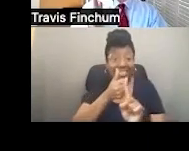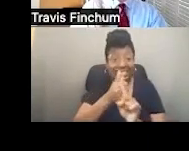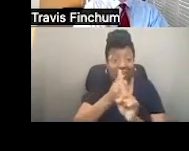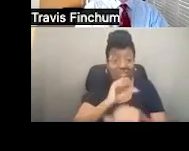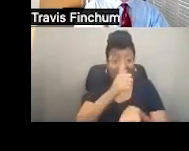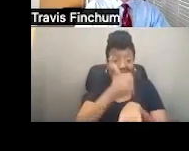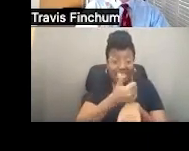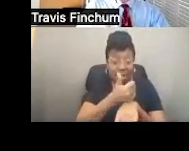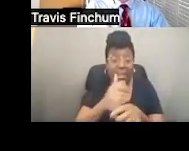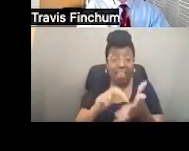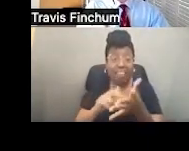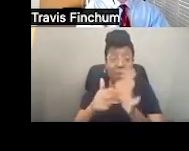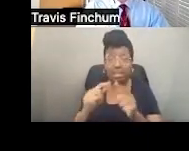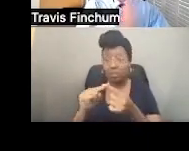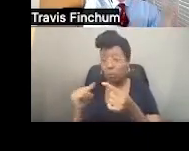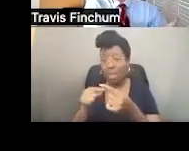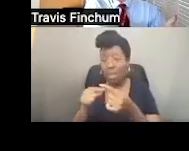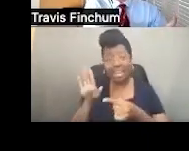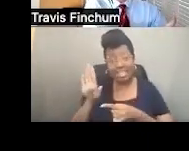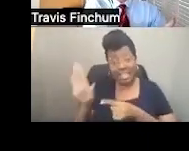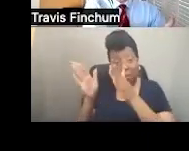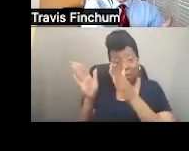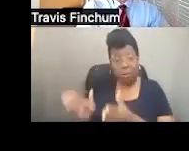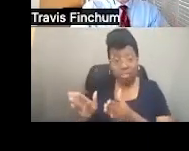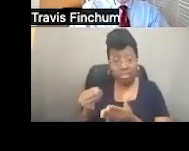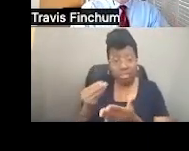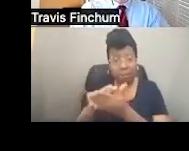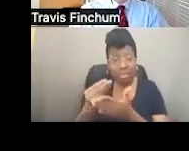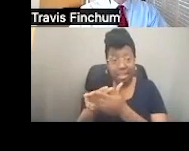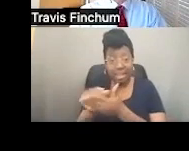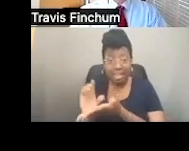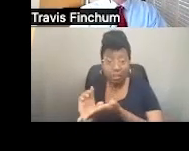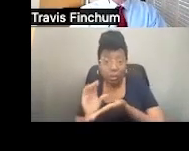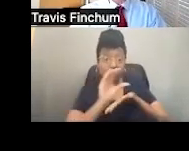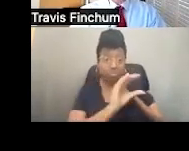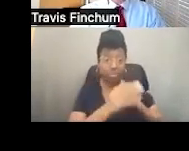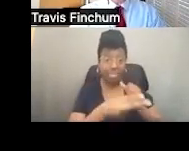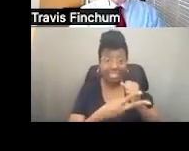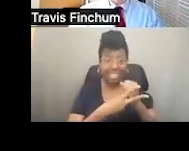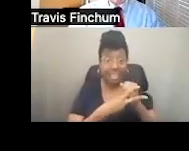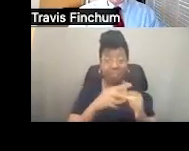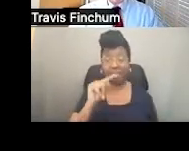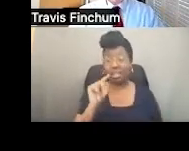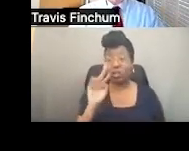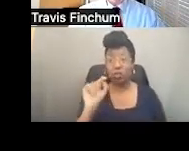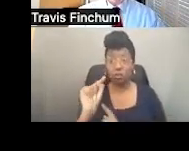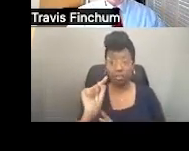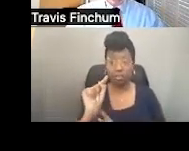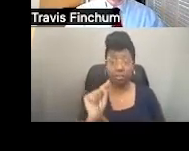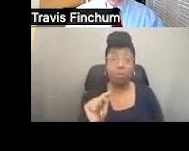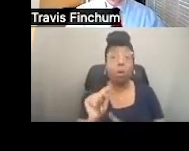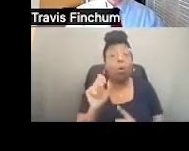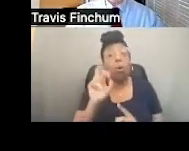fondo autofinanciado, que es con el dinero del beneficiario que está entrando al fideicomiso? ¿O va a ser lo que se llama